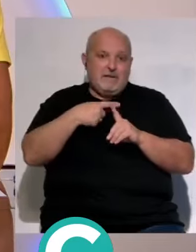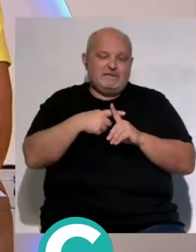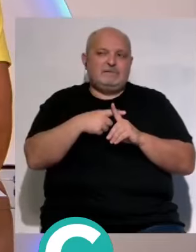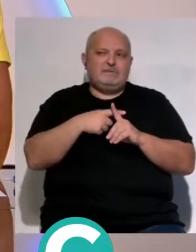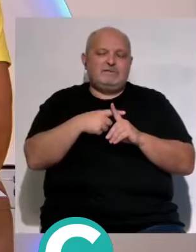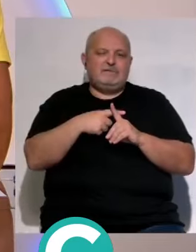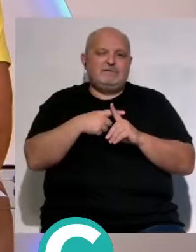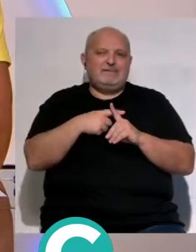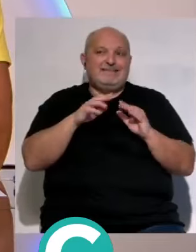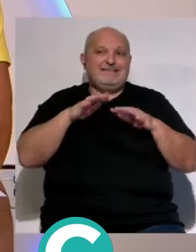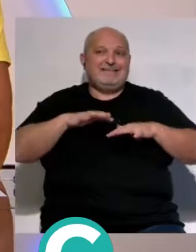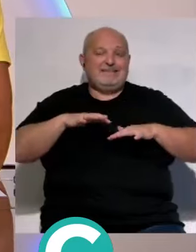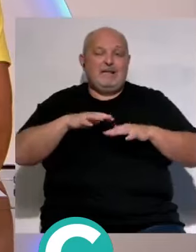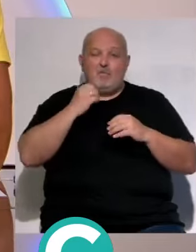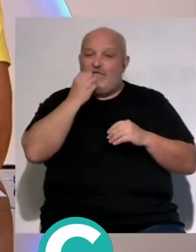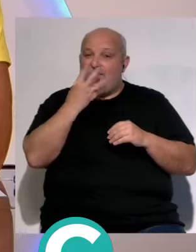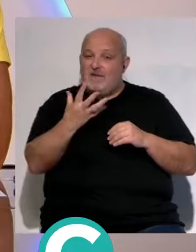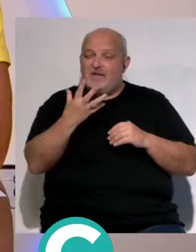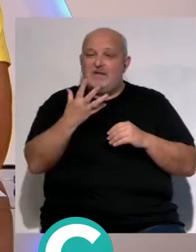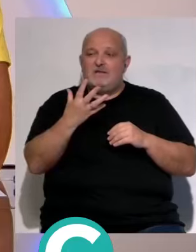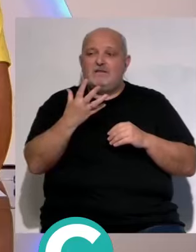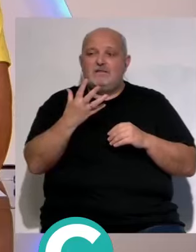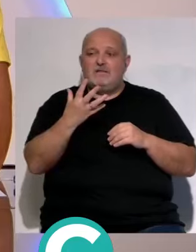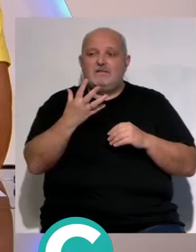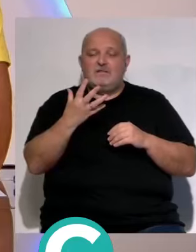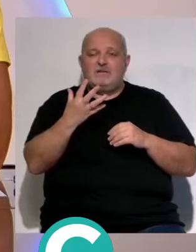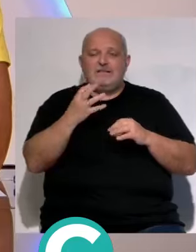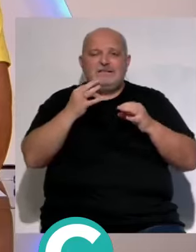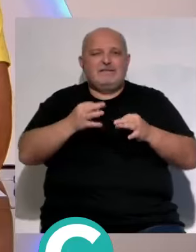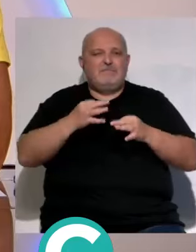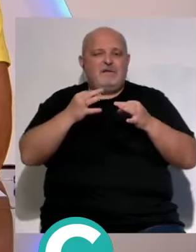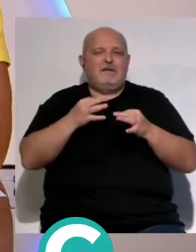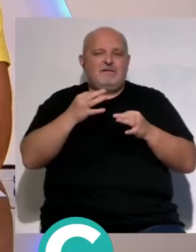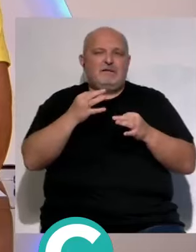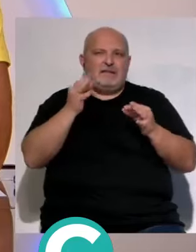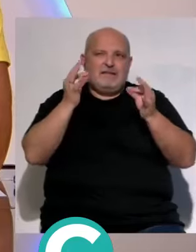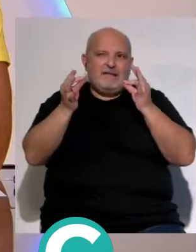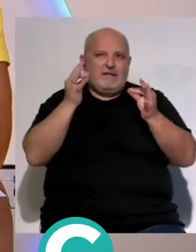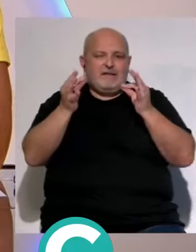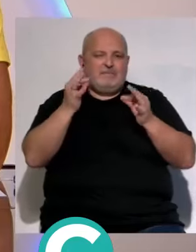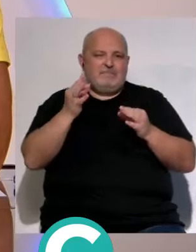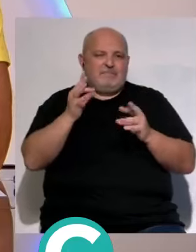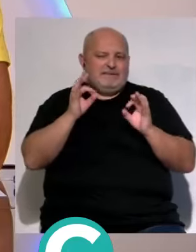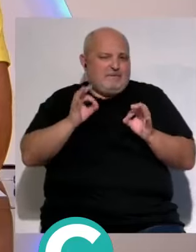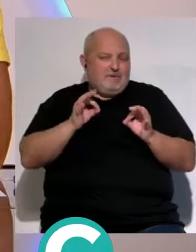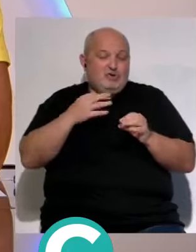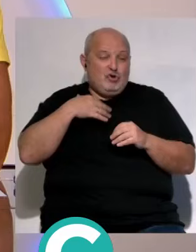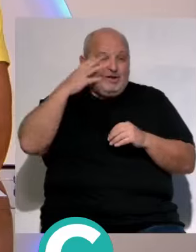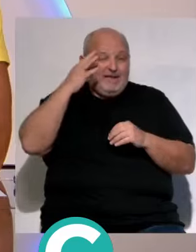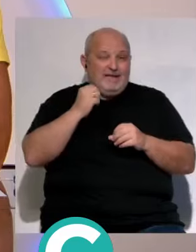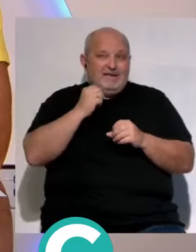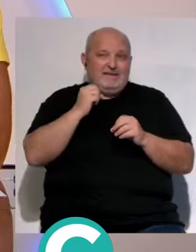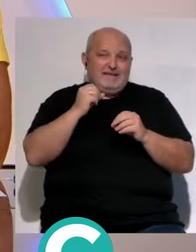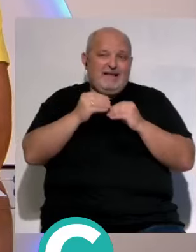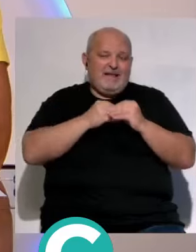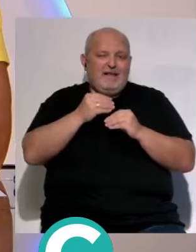y incluso estando muy bien reforzar siempre te va a quedar algún detallito que reforzar yo creo que el trabajo